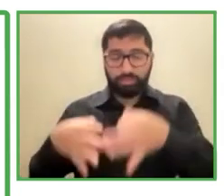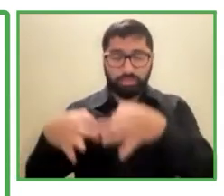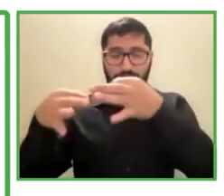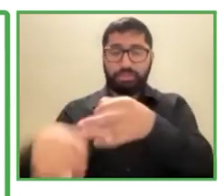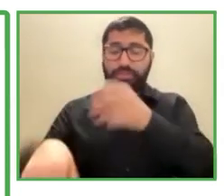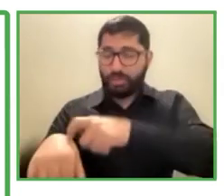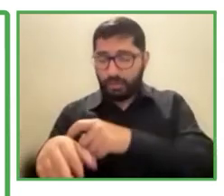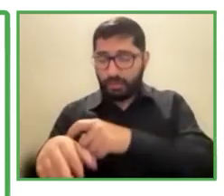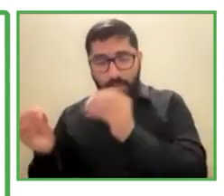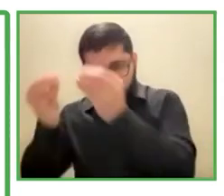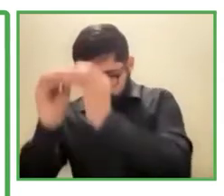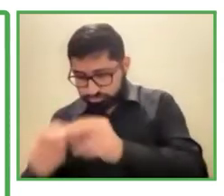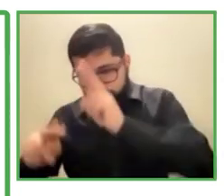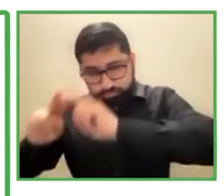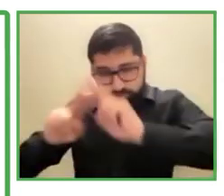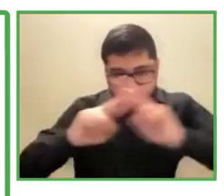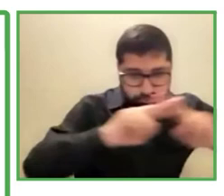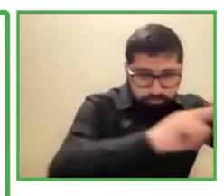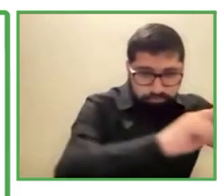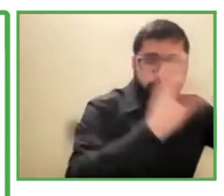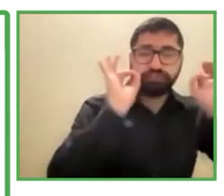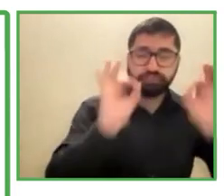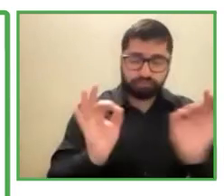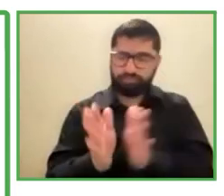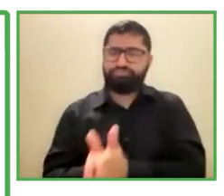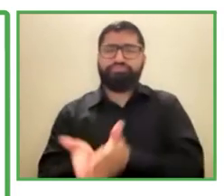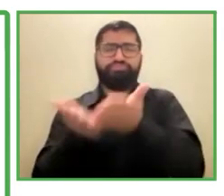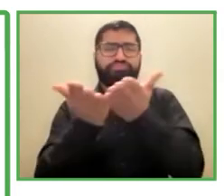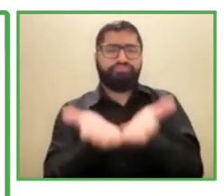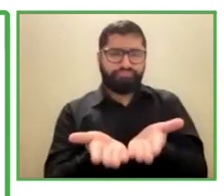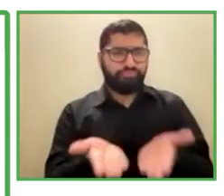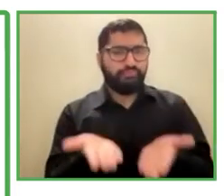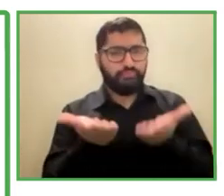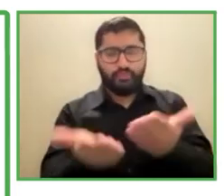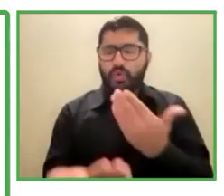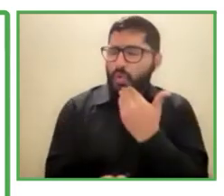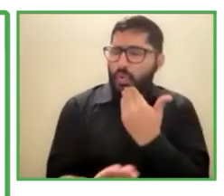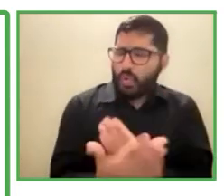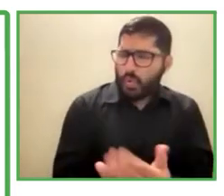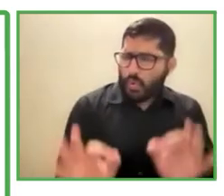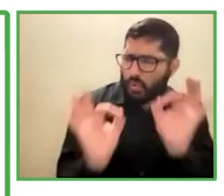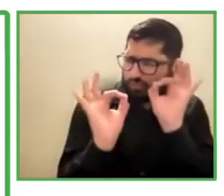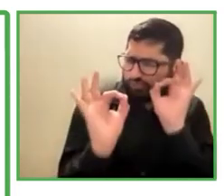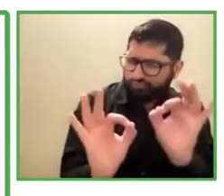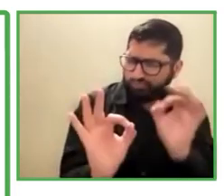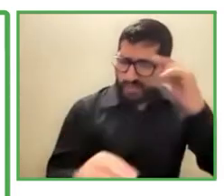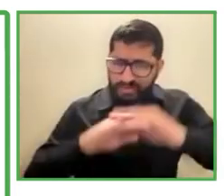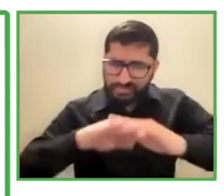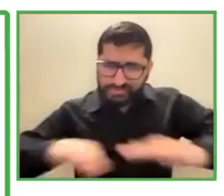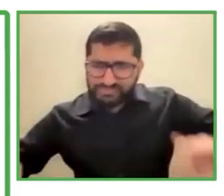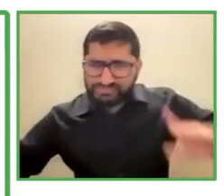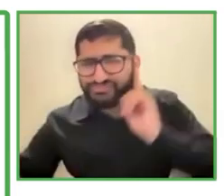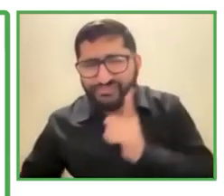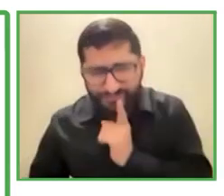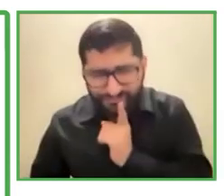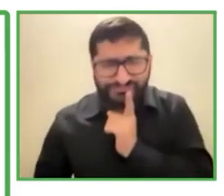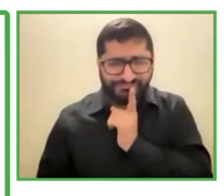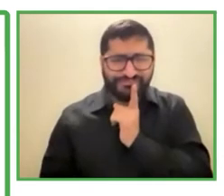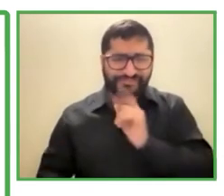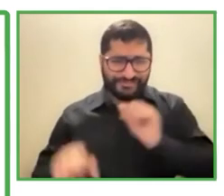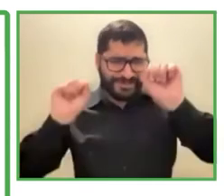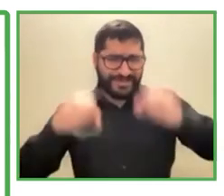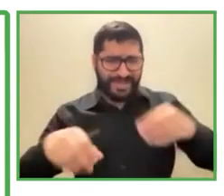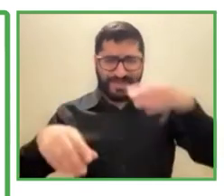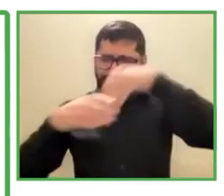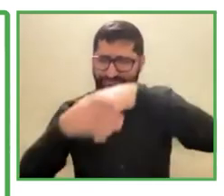que también podía puede ser pedido por colegios especialmente por colegios sordos